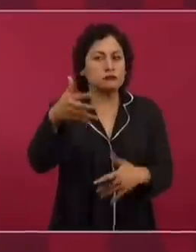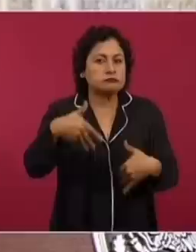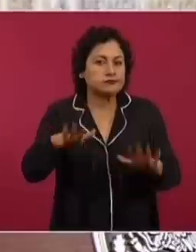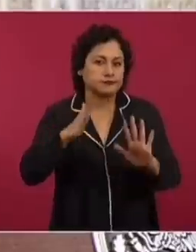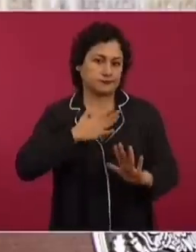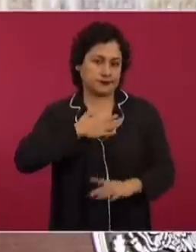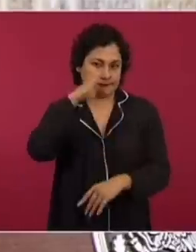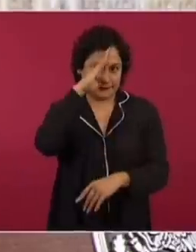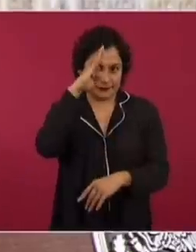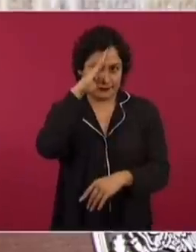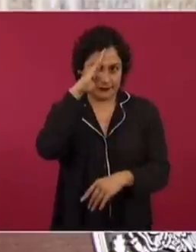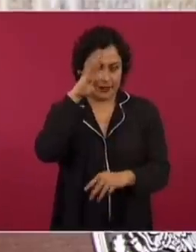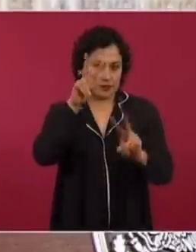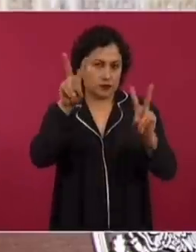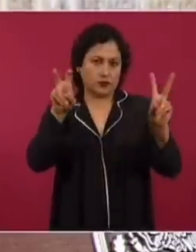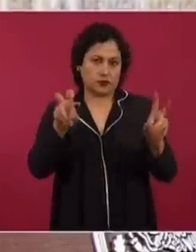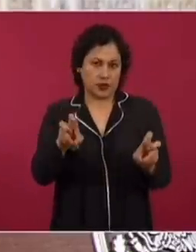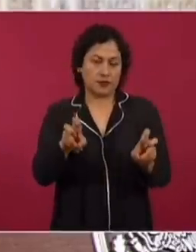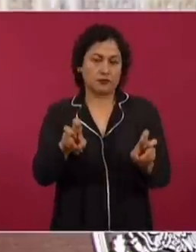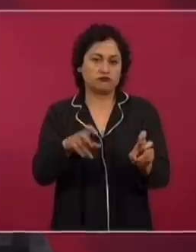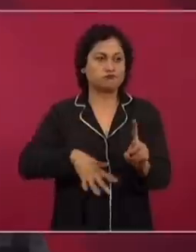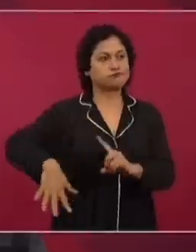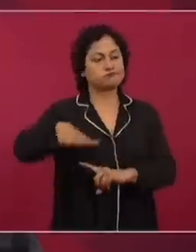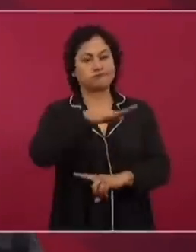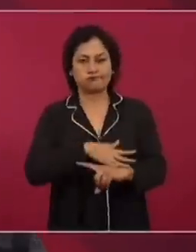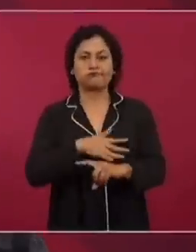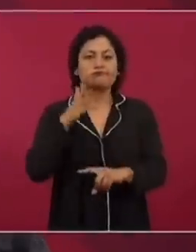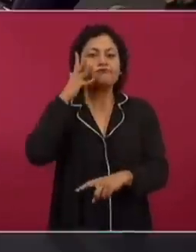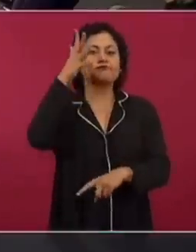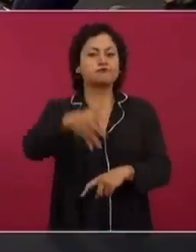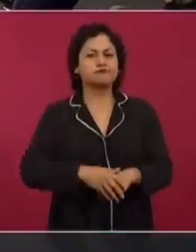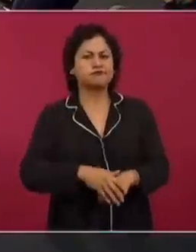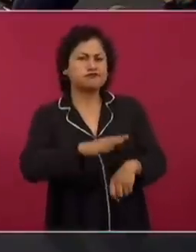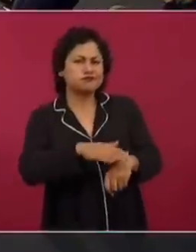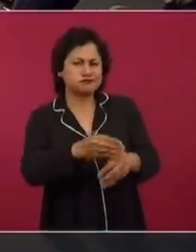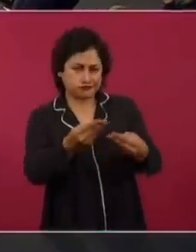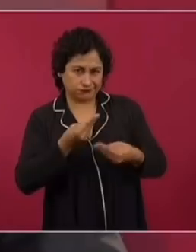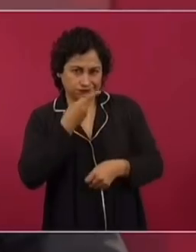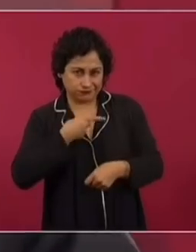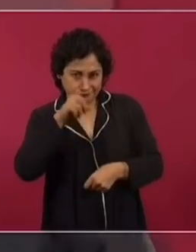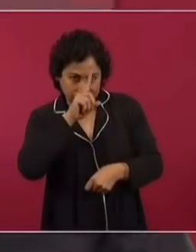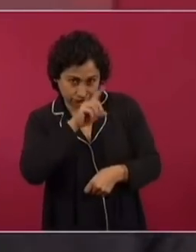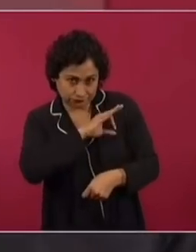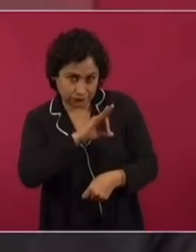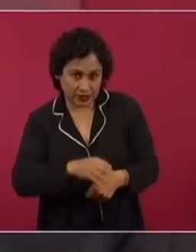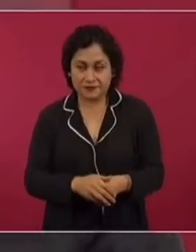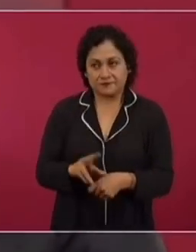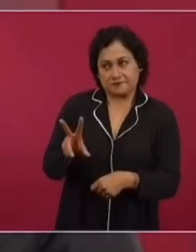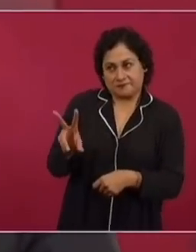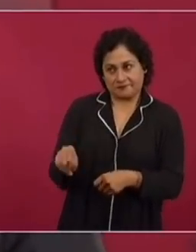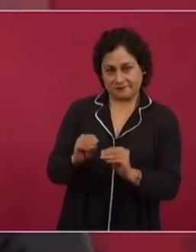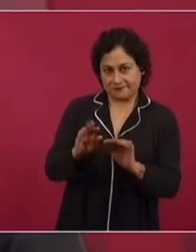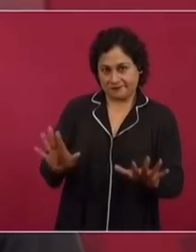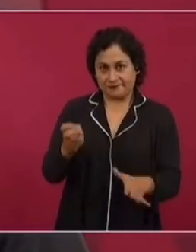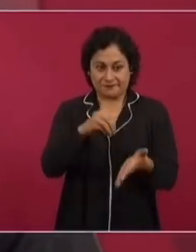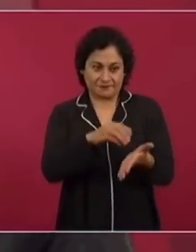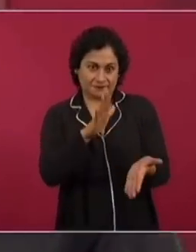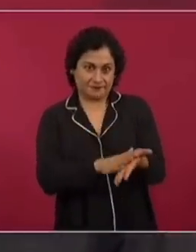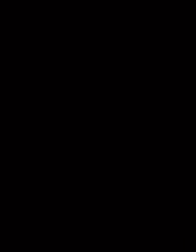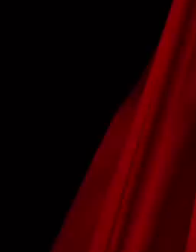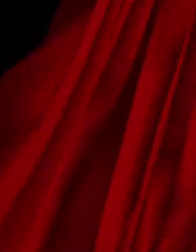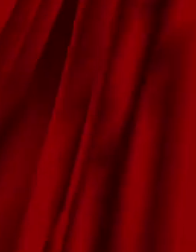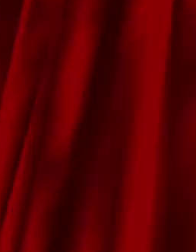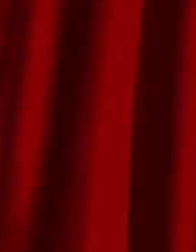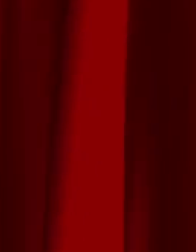la vida pública hacia adelante? ¿Se puede saber cuál fue la recomendación? No, eso no se puede saber. Eso lo tiene el notario. No, eso